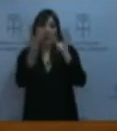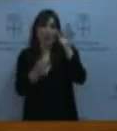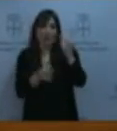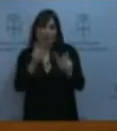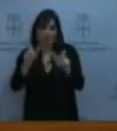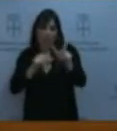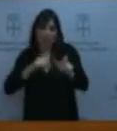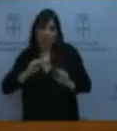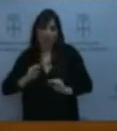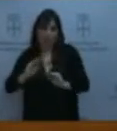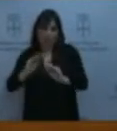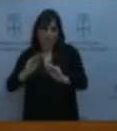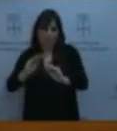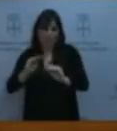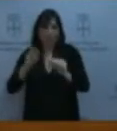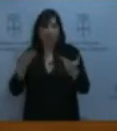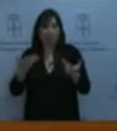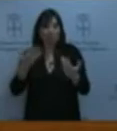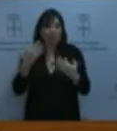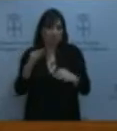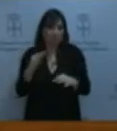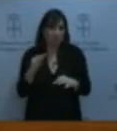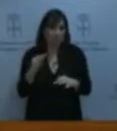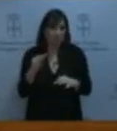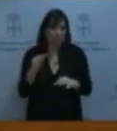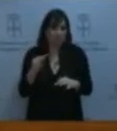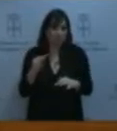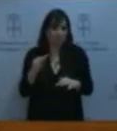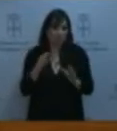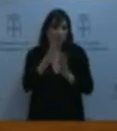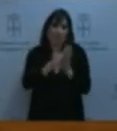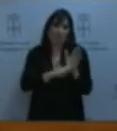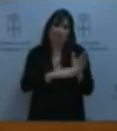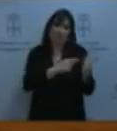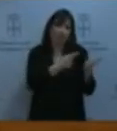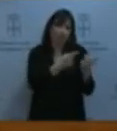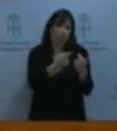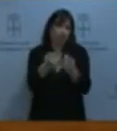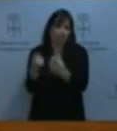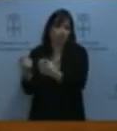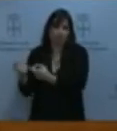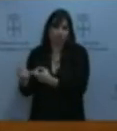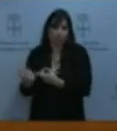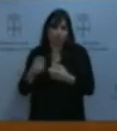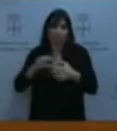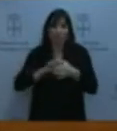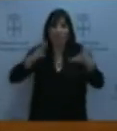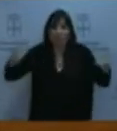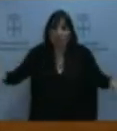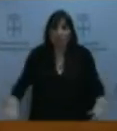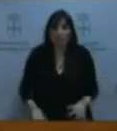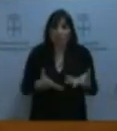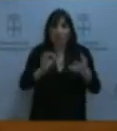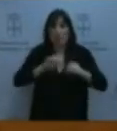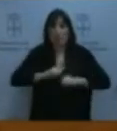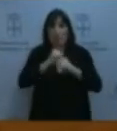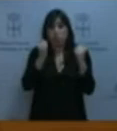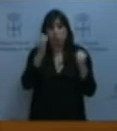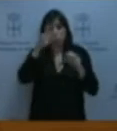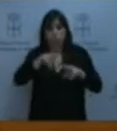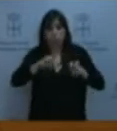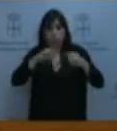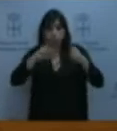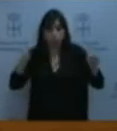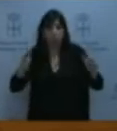Evidentemente, quedan muchas medidas por hacer respecto al fomento y consolidación del emprendimiento. Por ejemplo, una ley de apoyo al